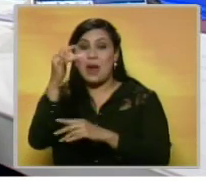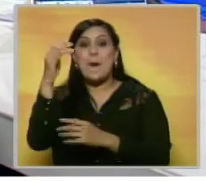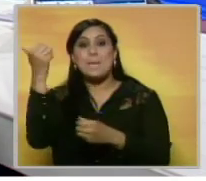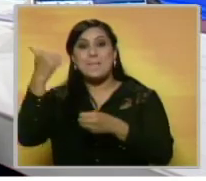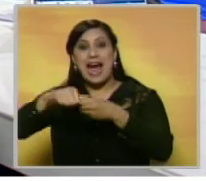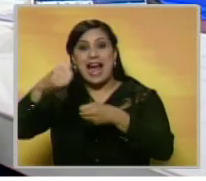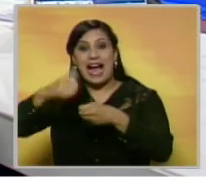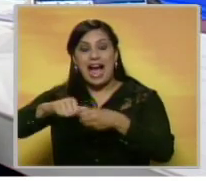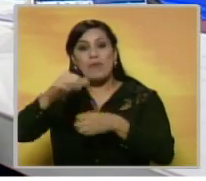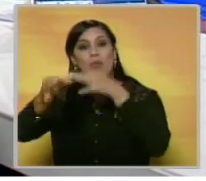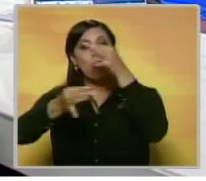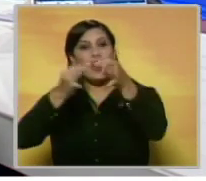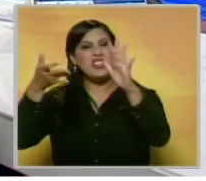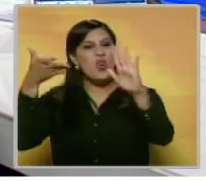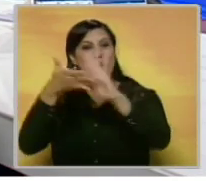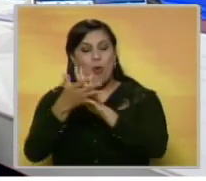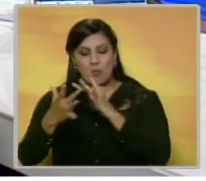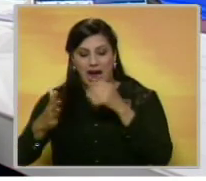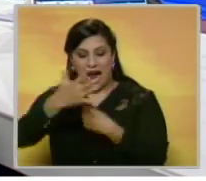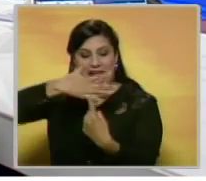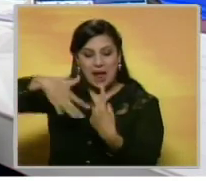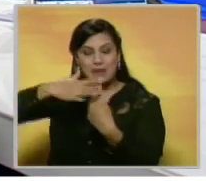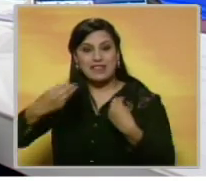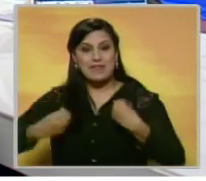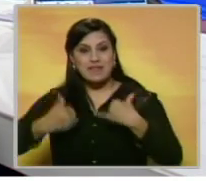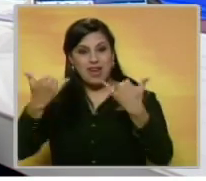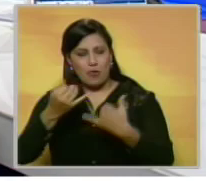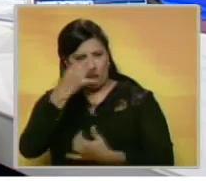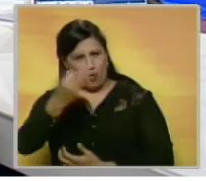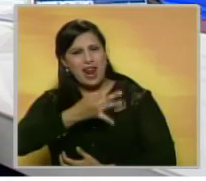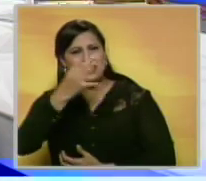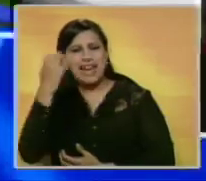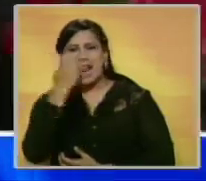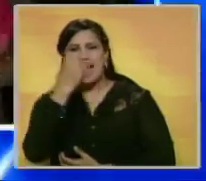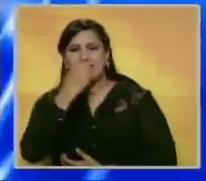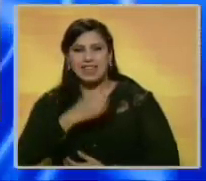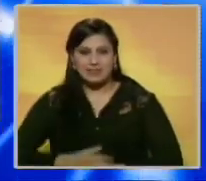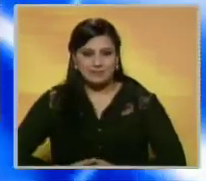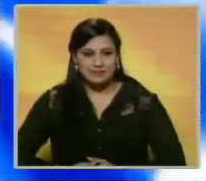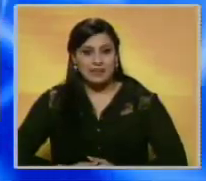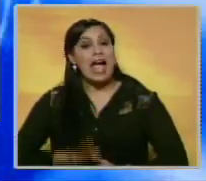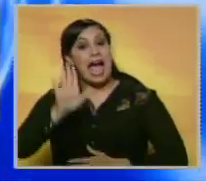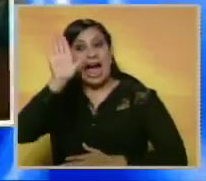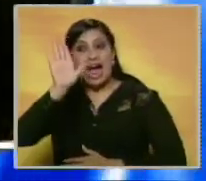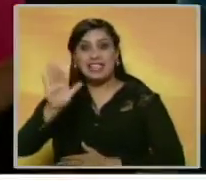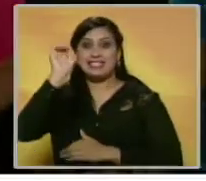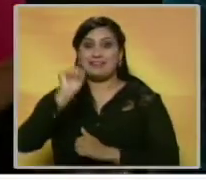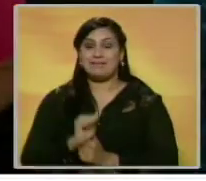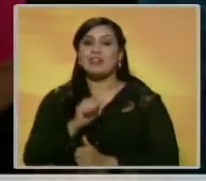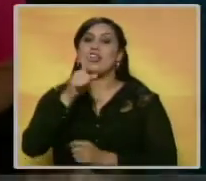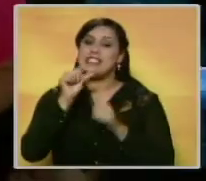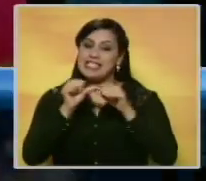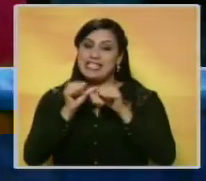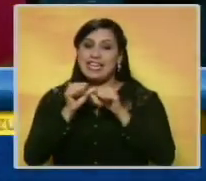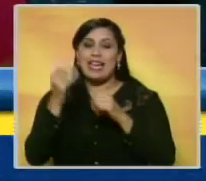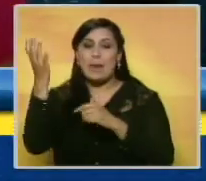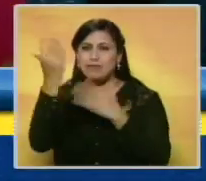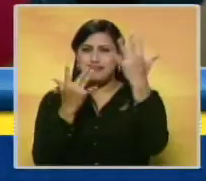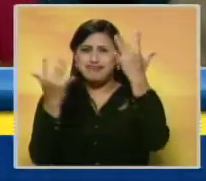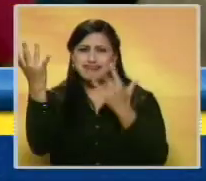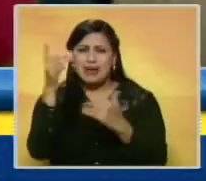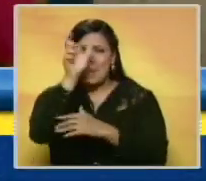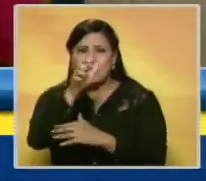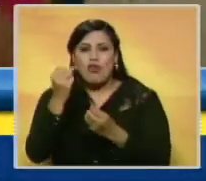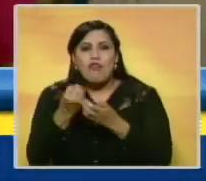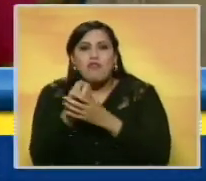y nos cuenta del ambiente que se vive a esta hora por allá. Buenas tardes, Elianta. Así es, continúan llegando feligreses